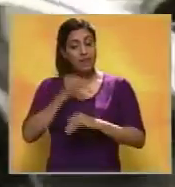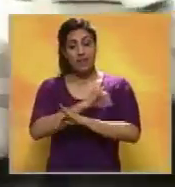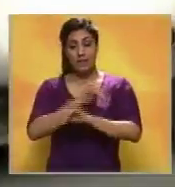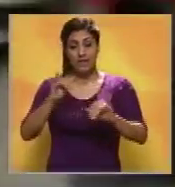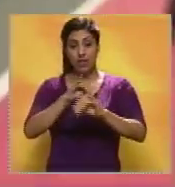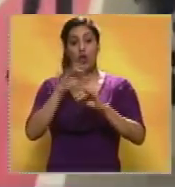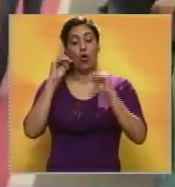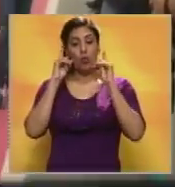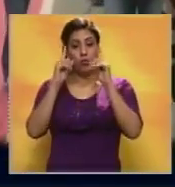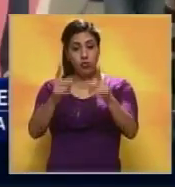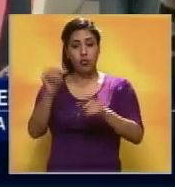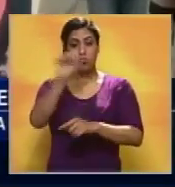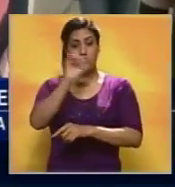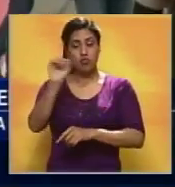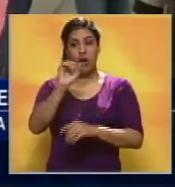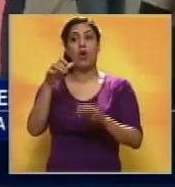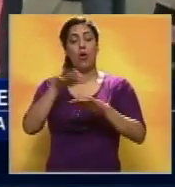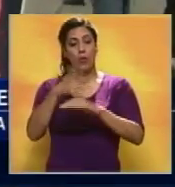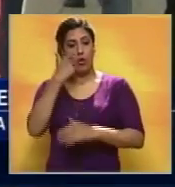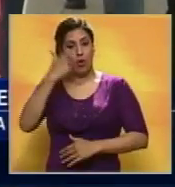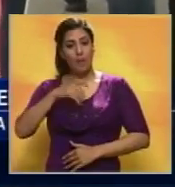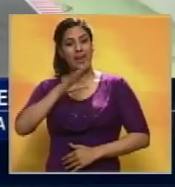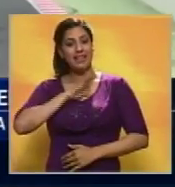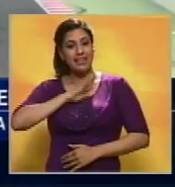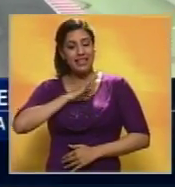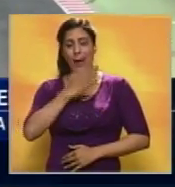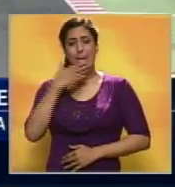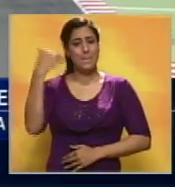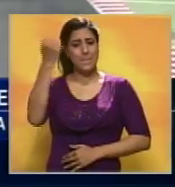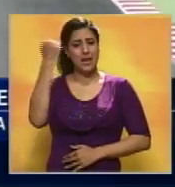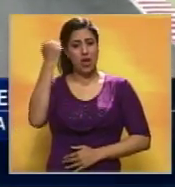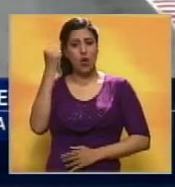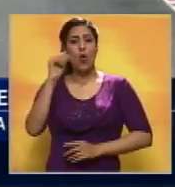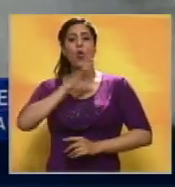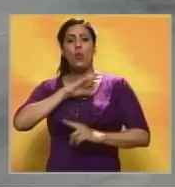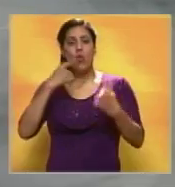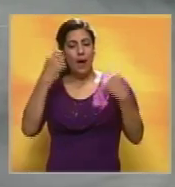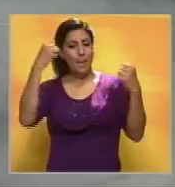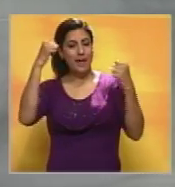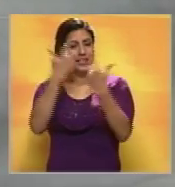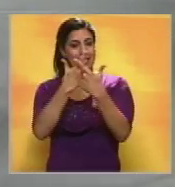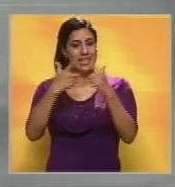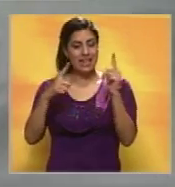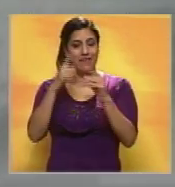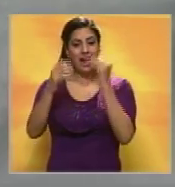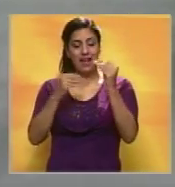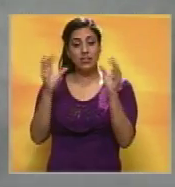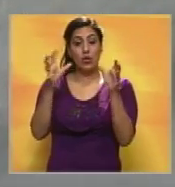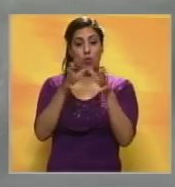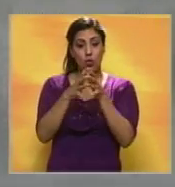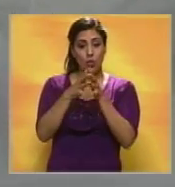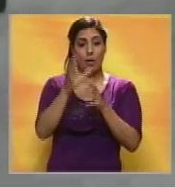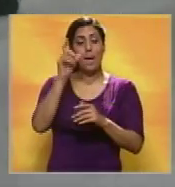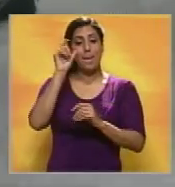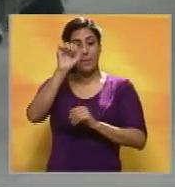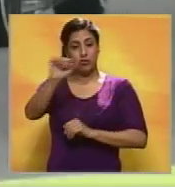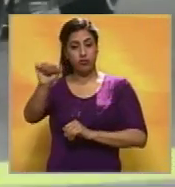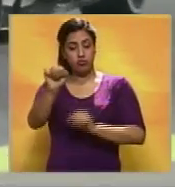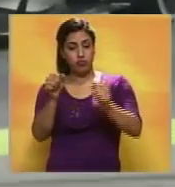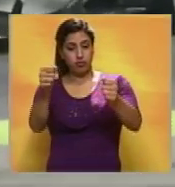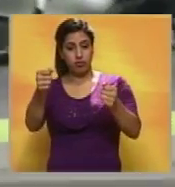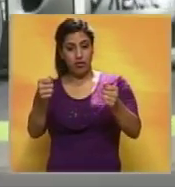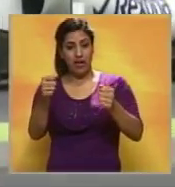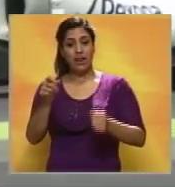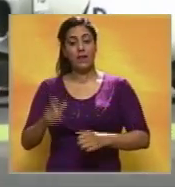Finalizamos con automovilismo porque el finlandés Kimi Raikkonen dejó el mejor crono de las prácticas libres que realizaron los equipos y pilotos en la pista de